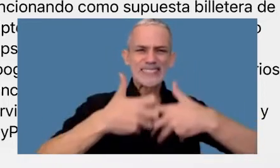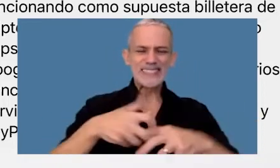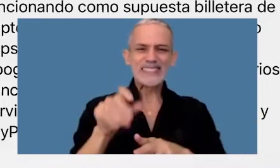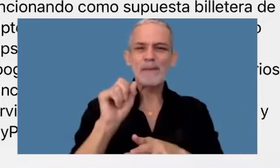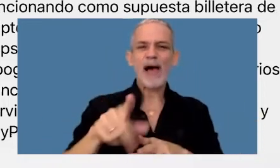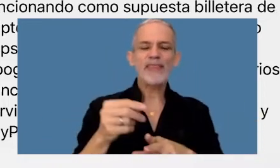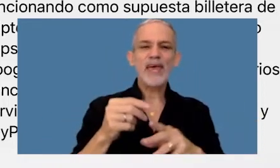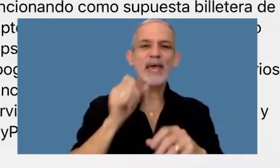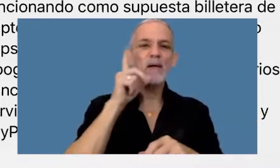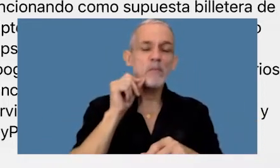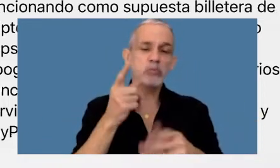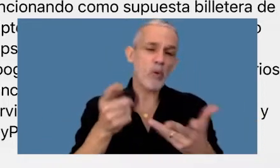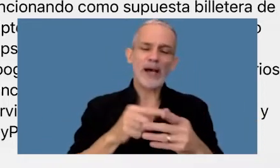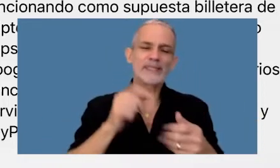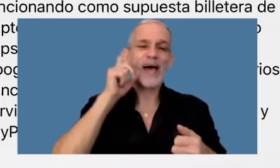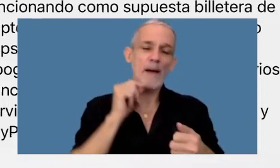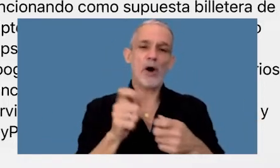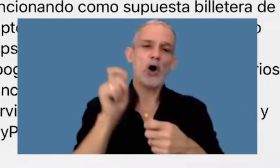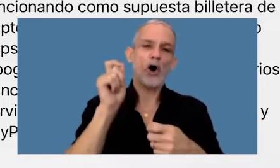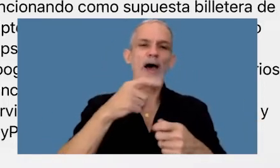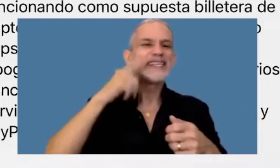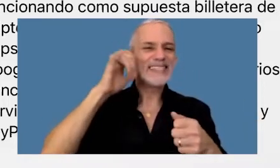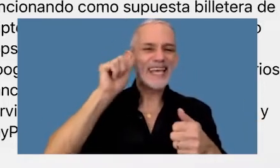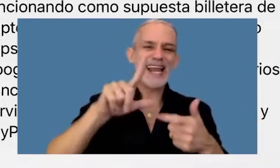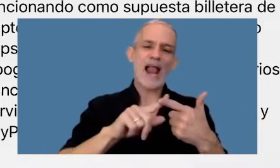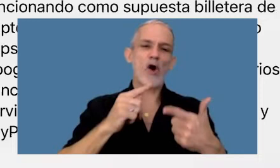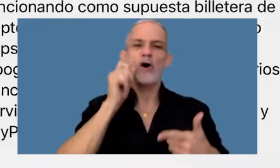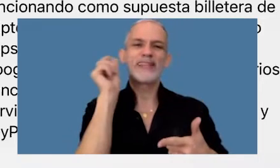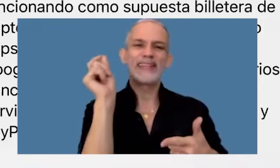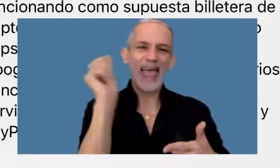de mensajería instantánea WhatsApp Signal Telegram